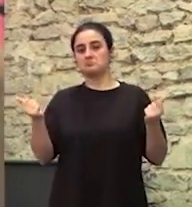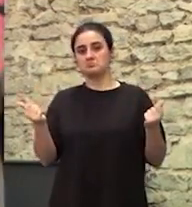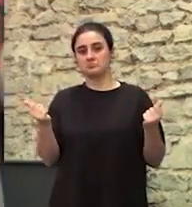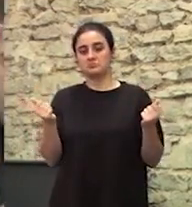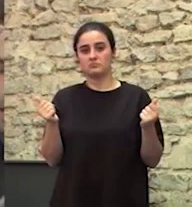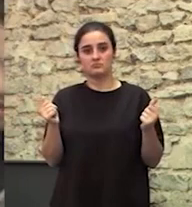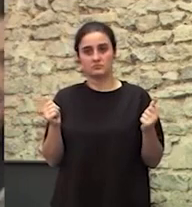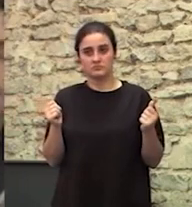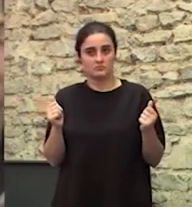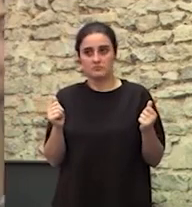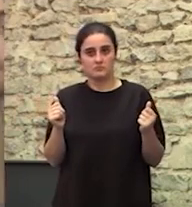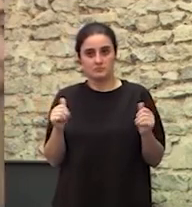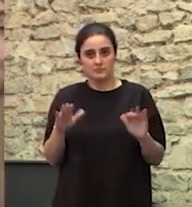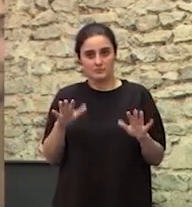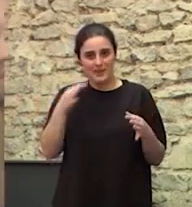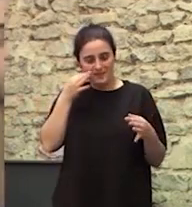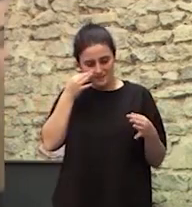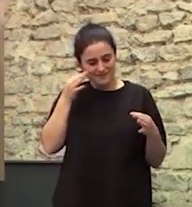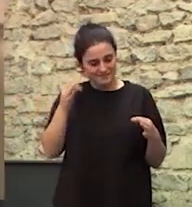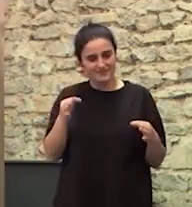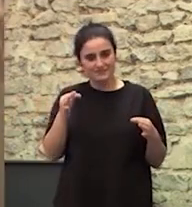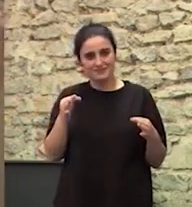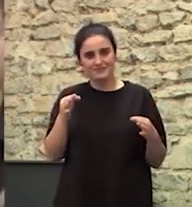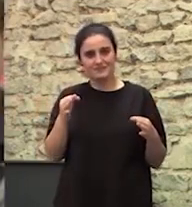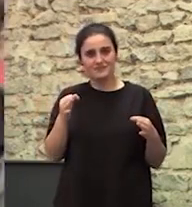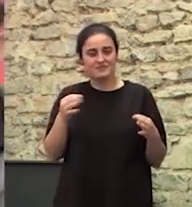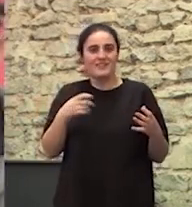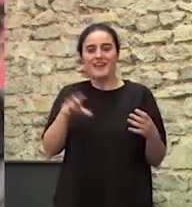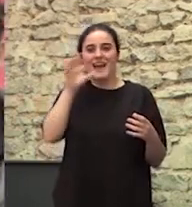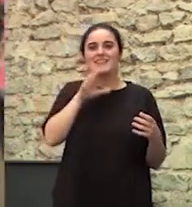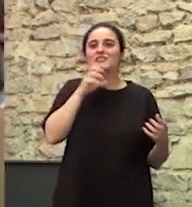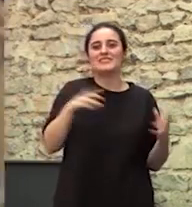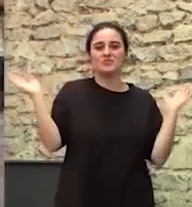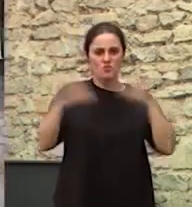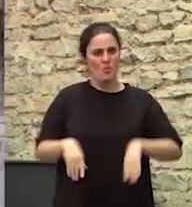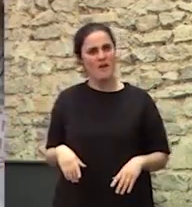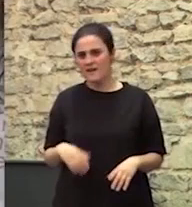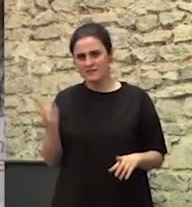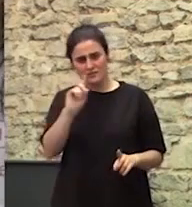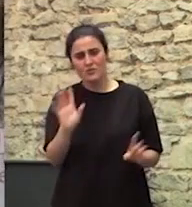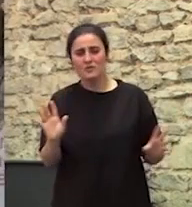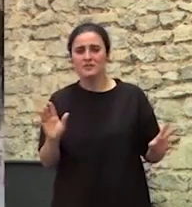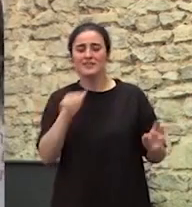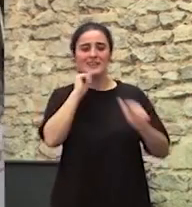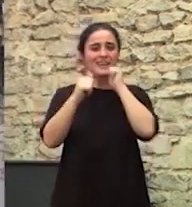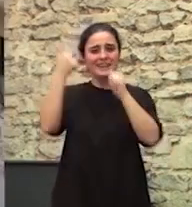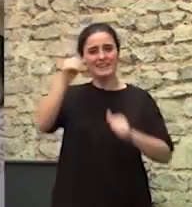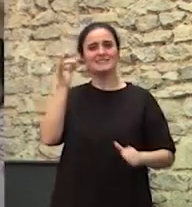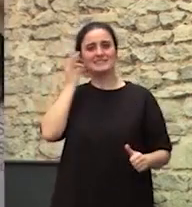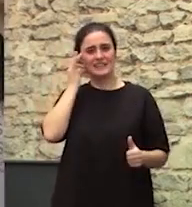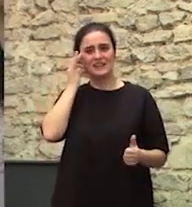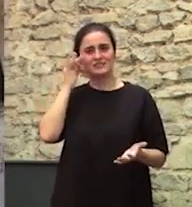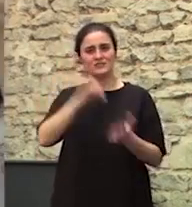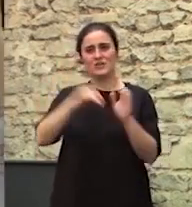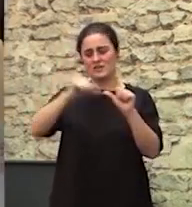Pero que es algo Eso, pues anecdótico Pues no, no es anecdótico Con los gitanos Se ha